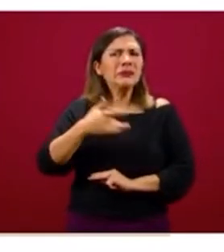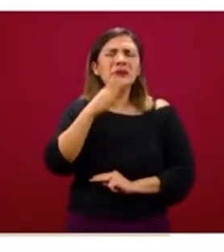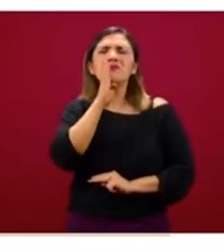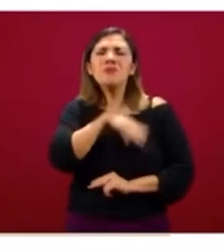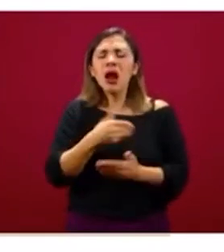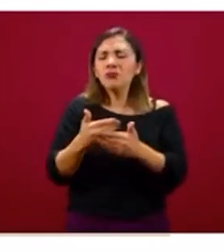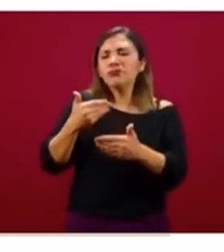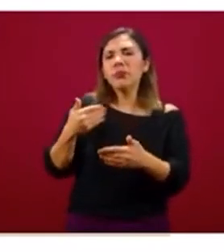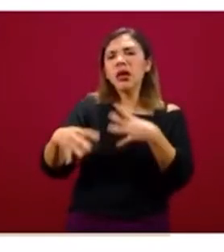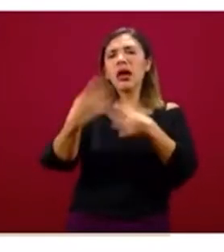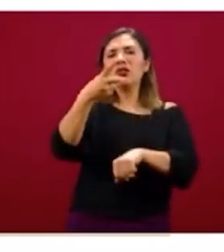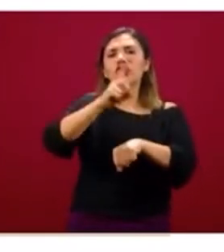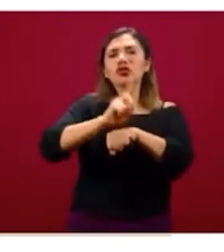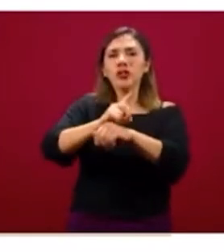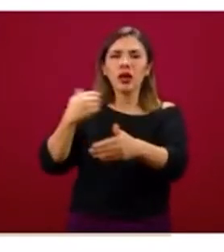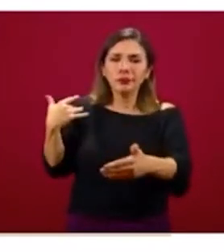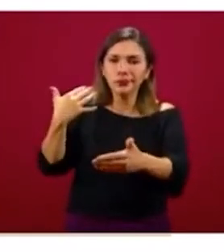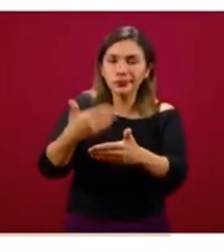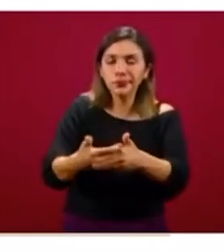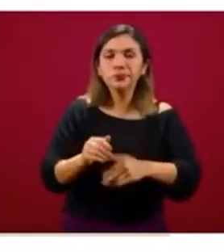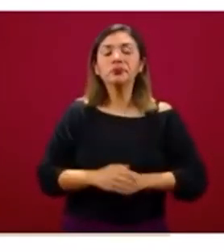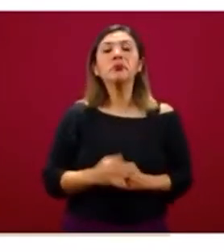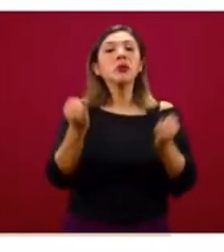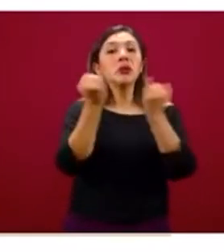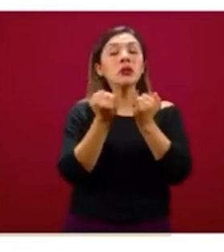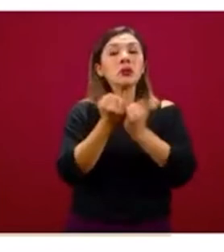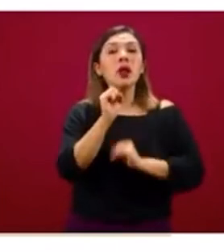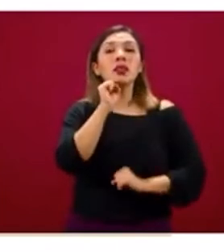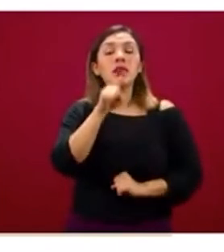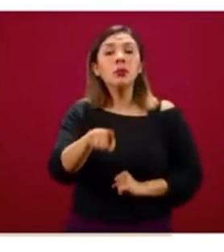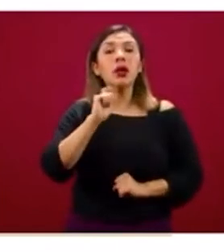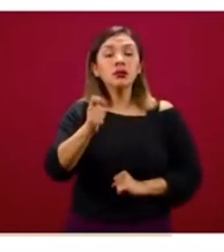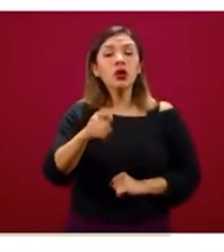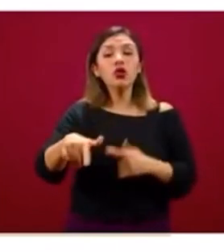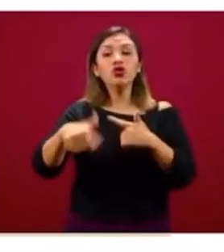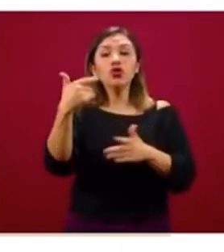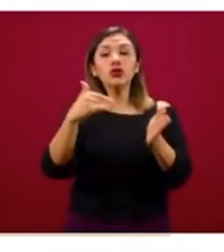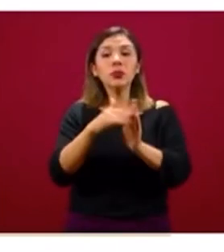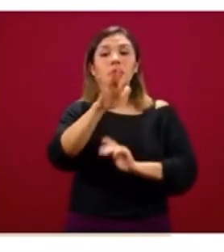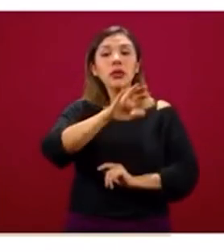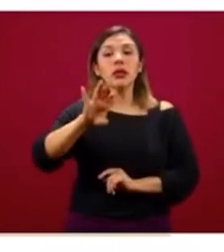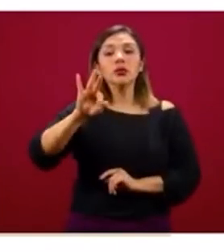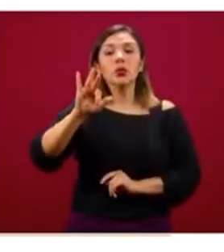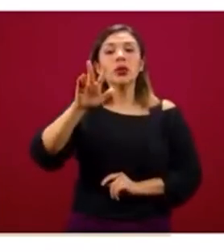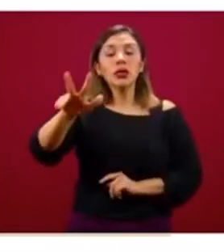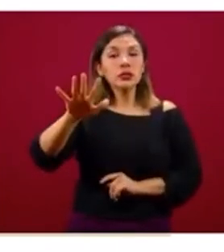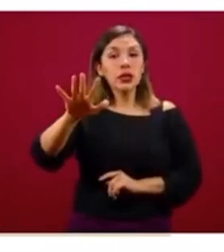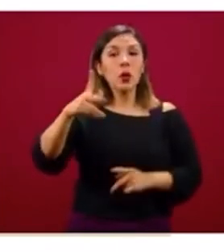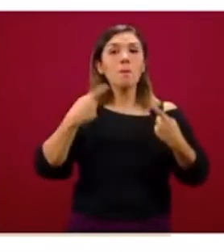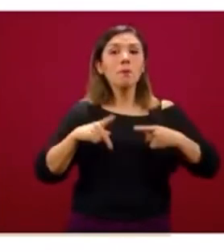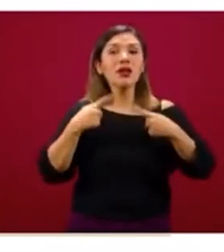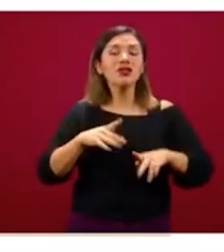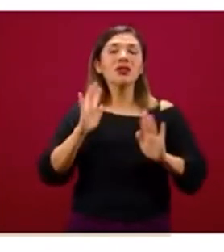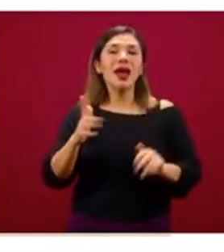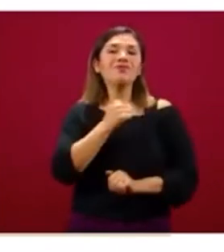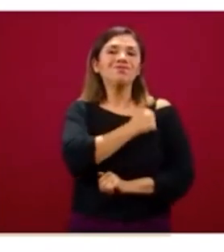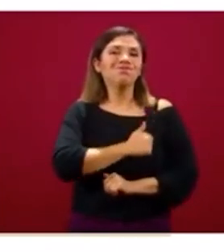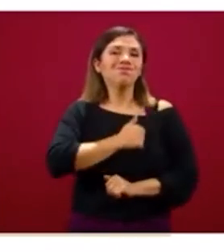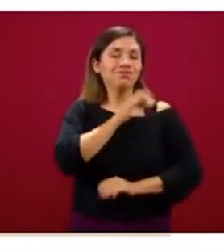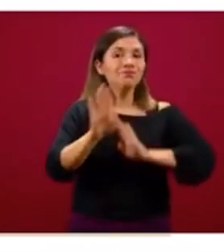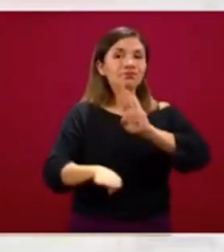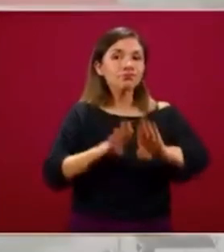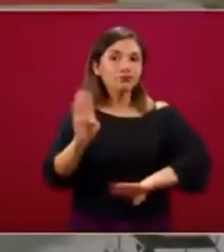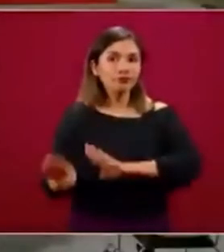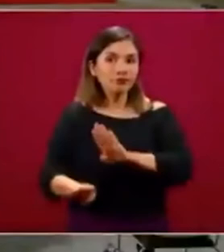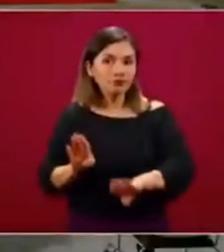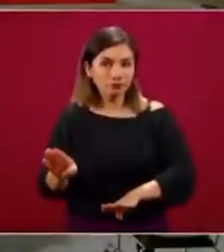en los últimos 14 días. Así también son 12 mil 545 las personas que lamentablemente